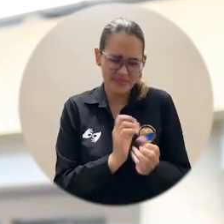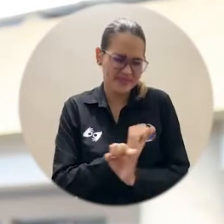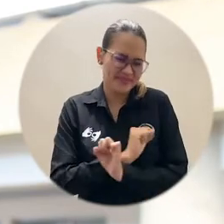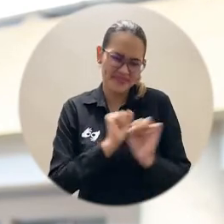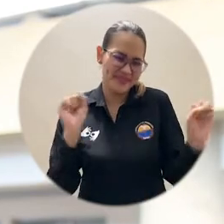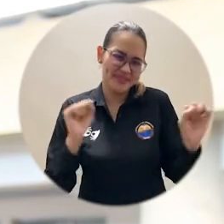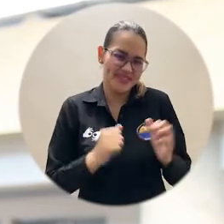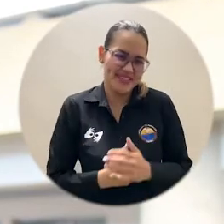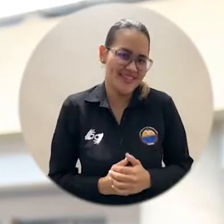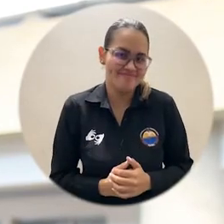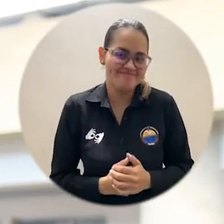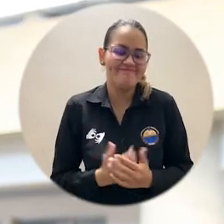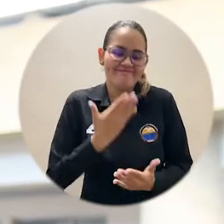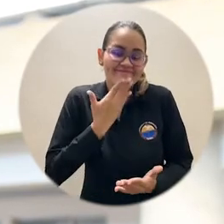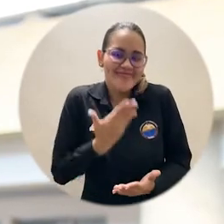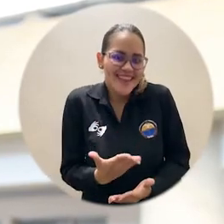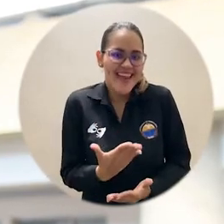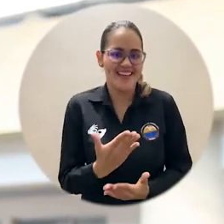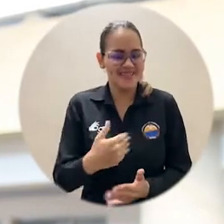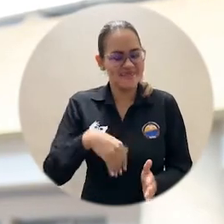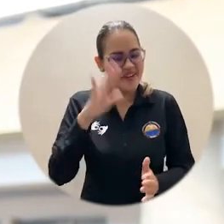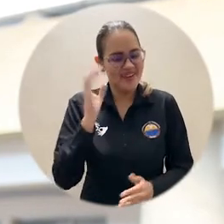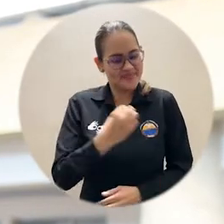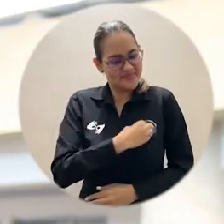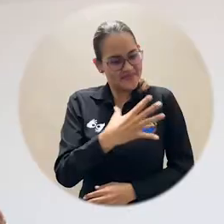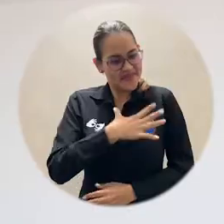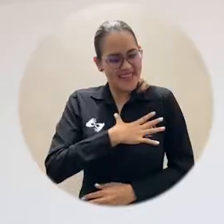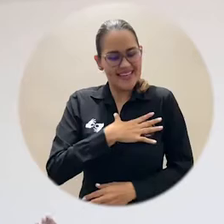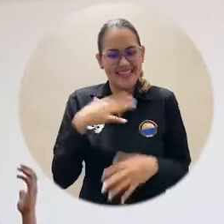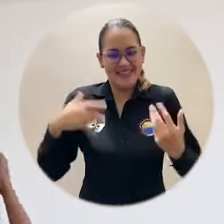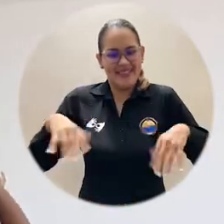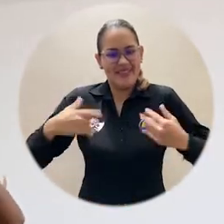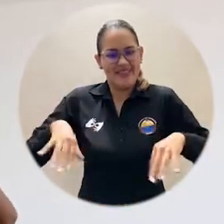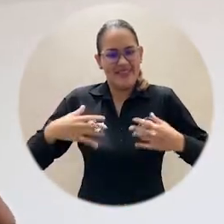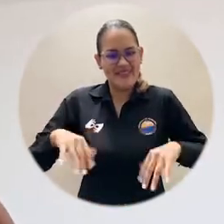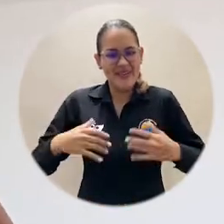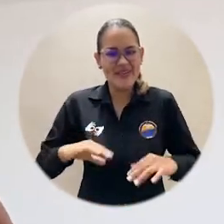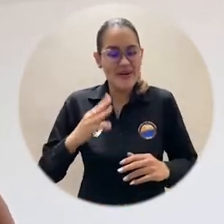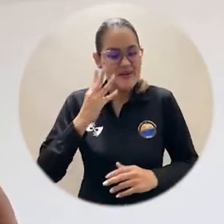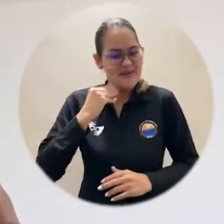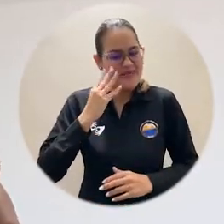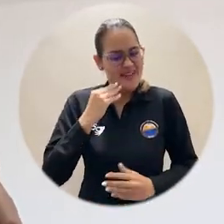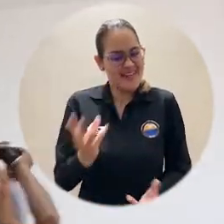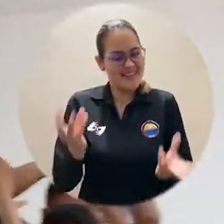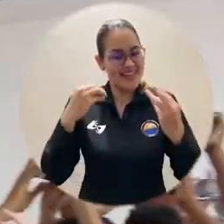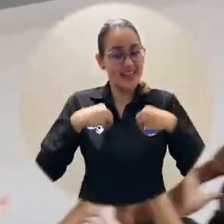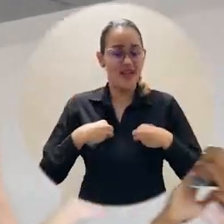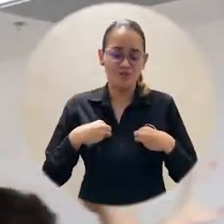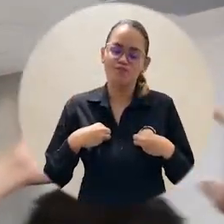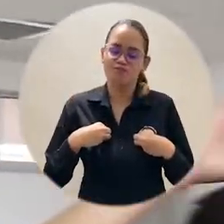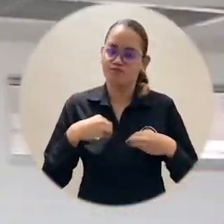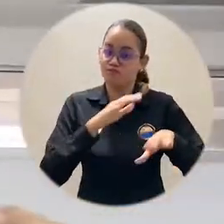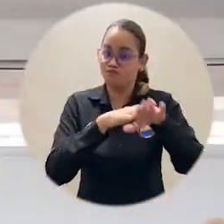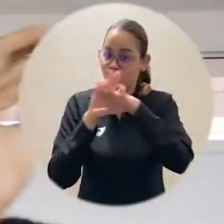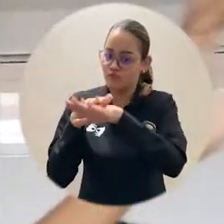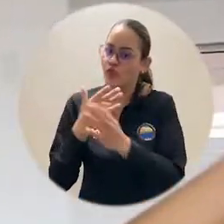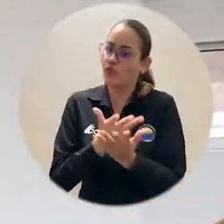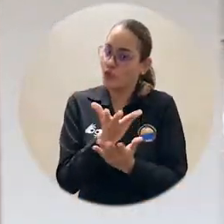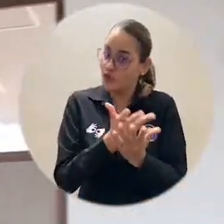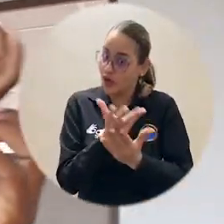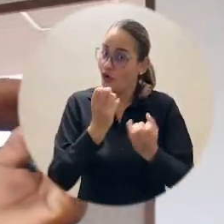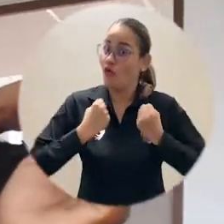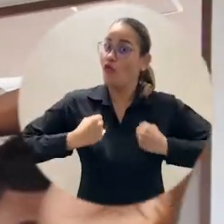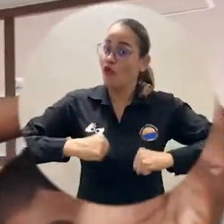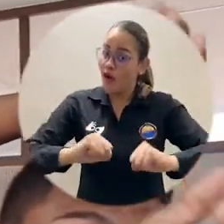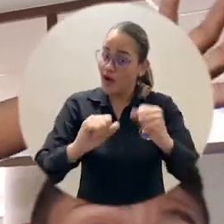Estoy a las puertas de una gran experiencia que estoy por vivir. Les aconsejo a ustedes que se esfuercen